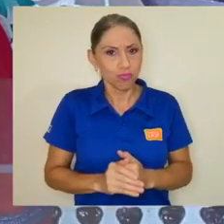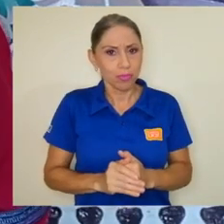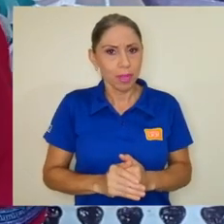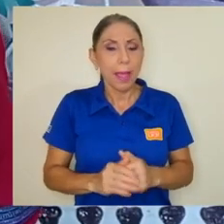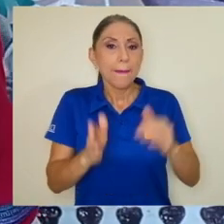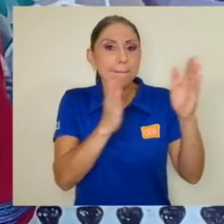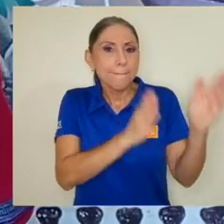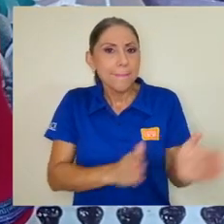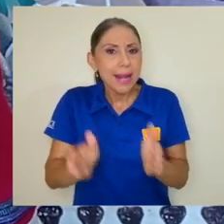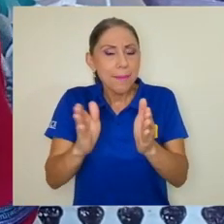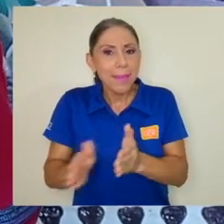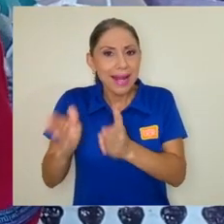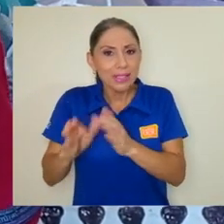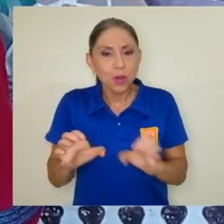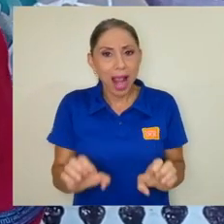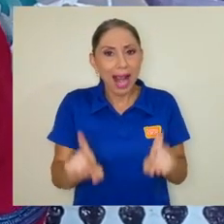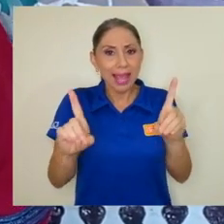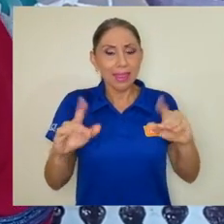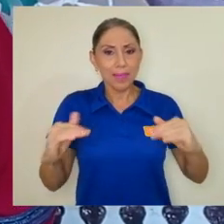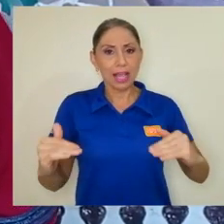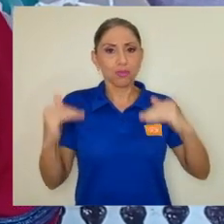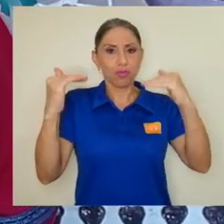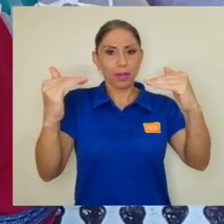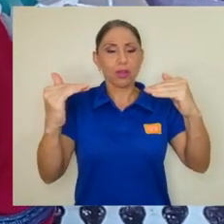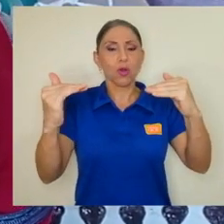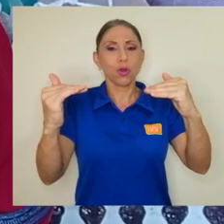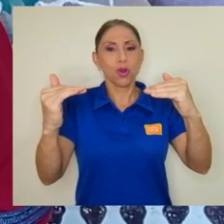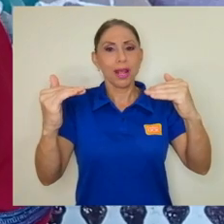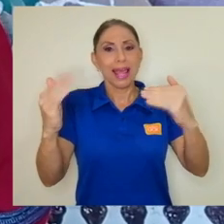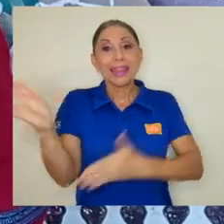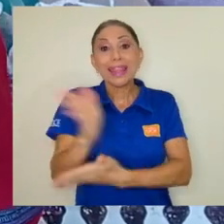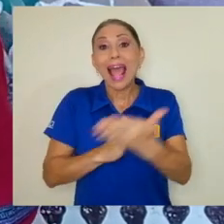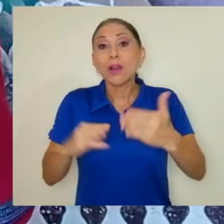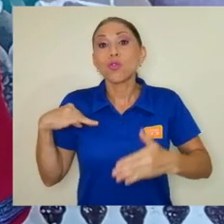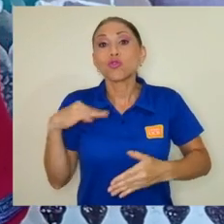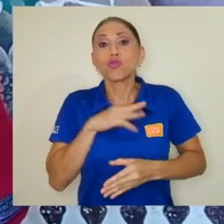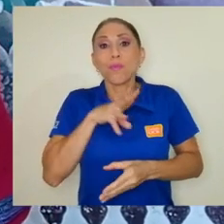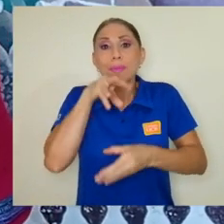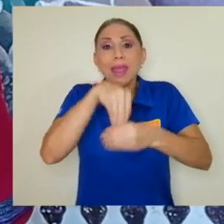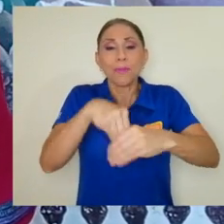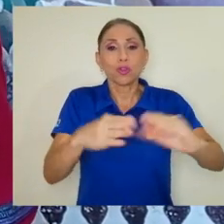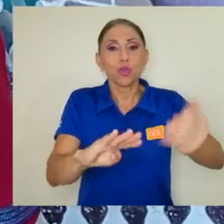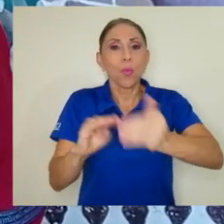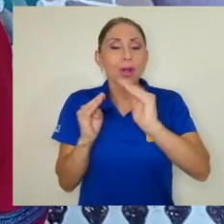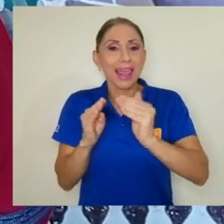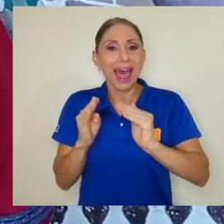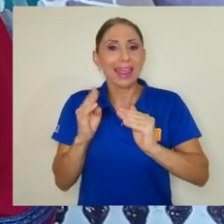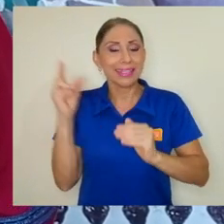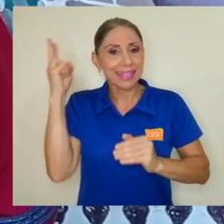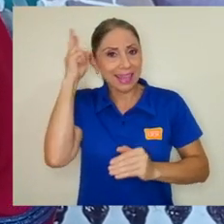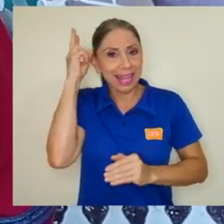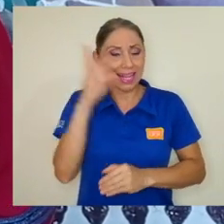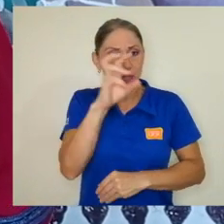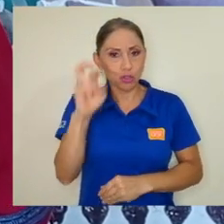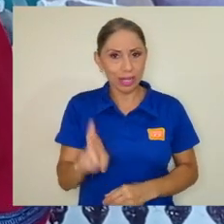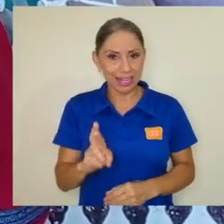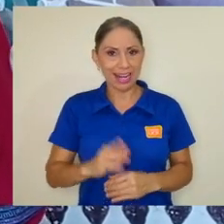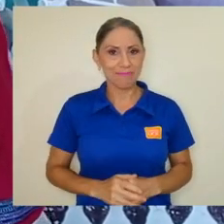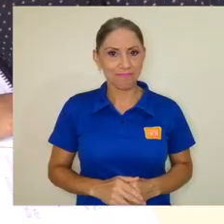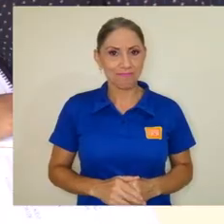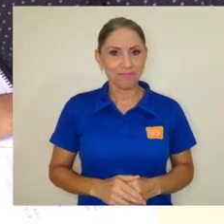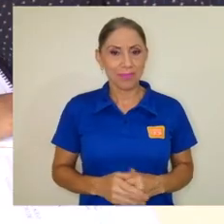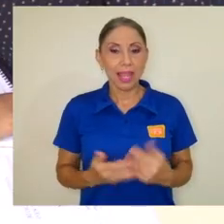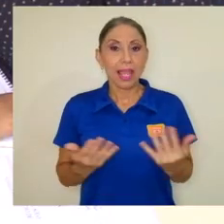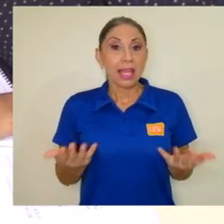para la preparación académica superior de algunos miembros de las comunidades de los pueblos indígenas en Costa Rica,